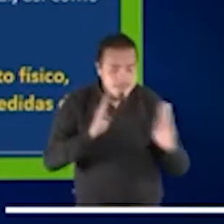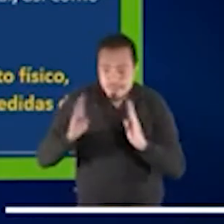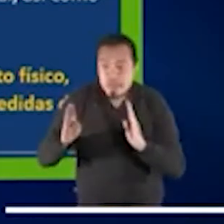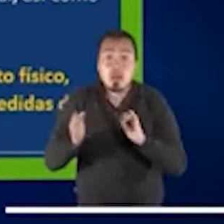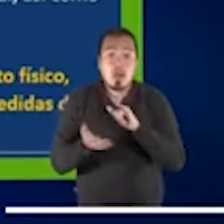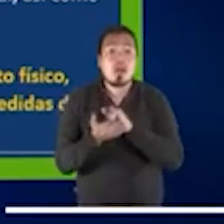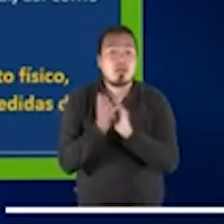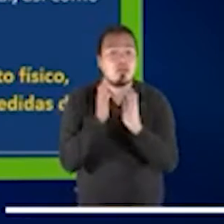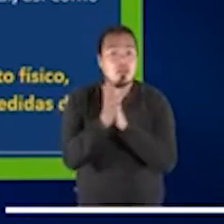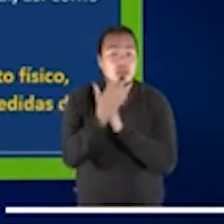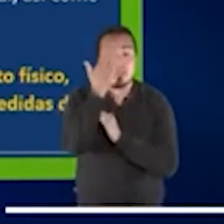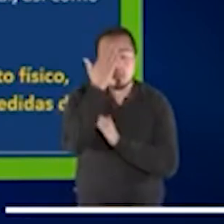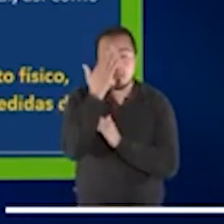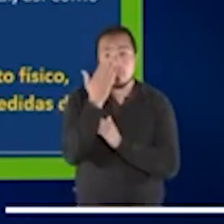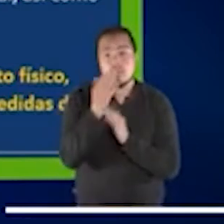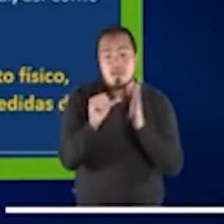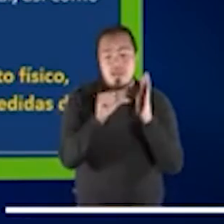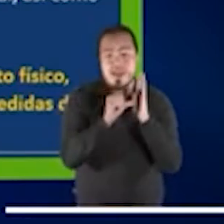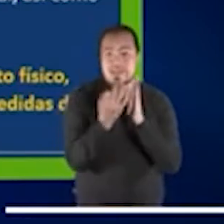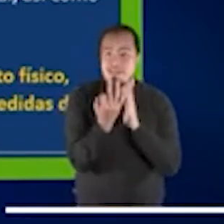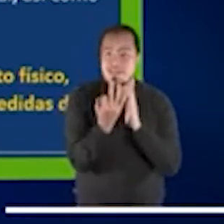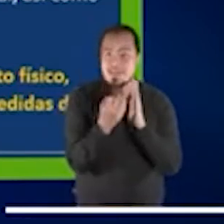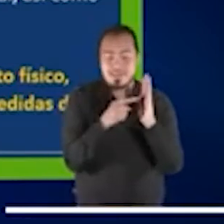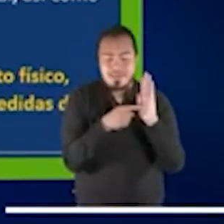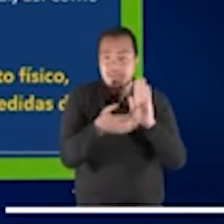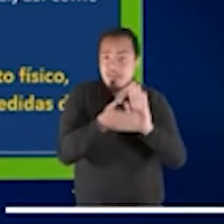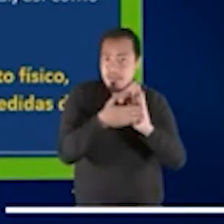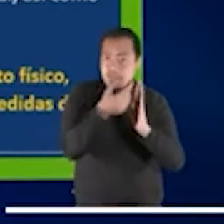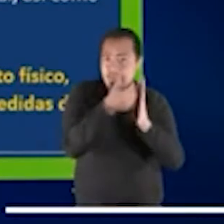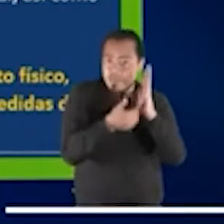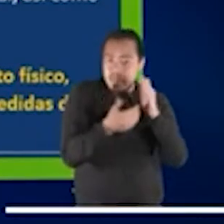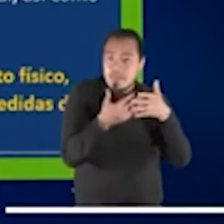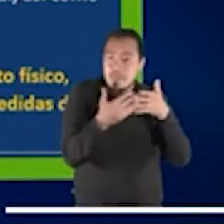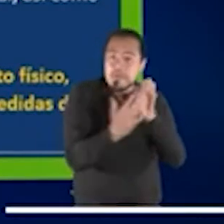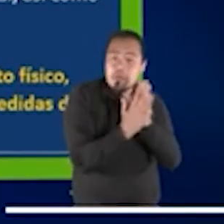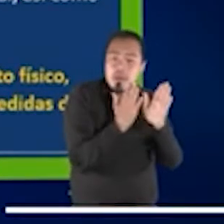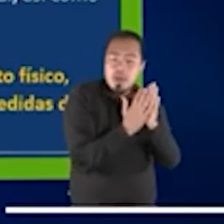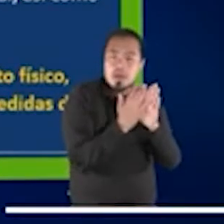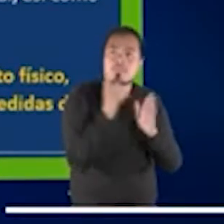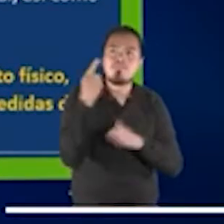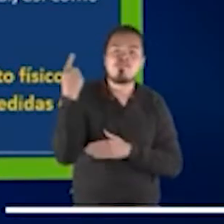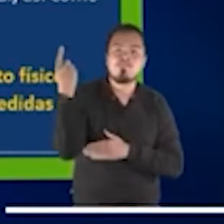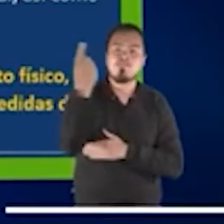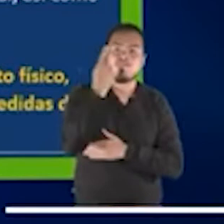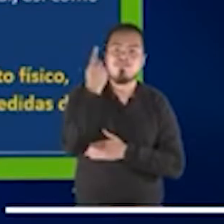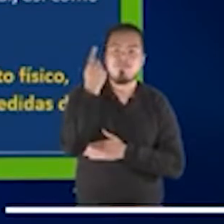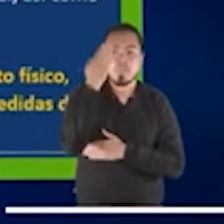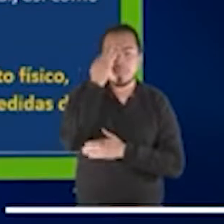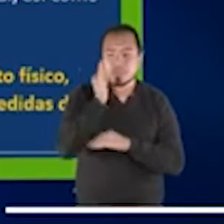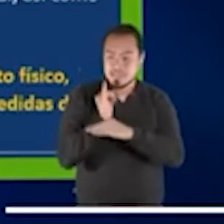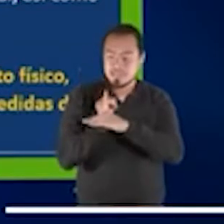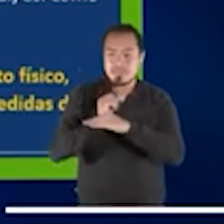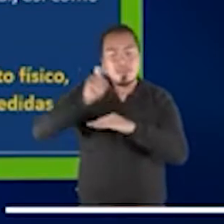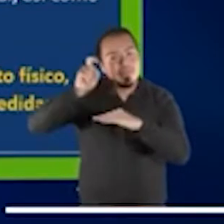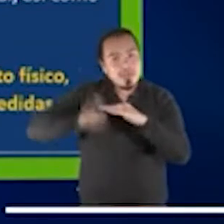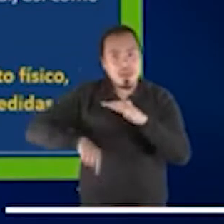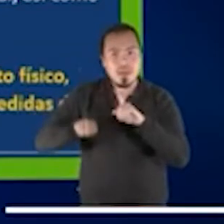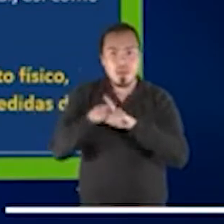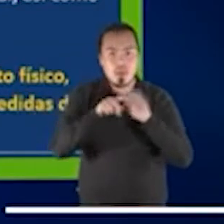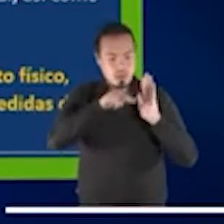3 del mismo artículo 3 sobre las instituciones que tienen que cumplir con las medidas